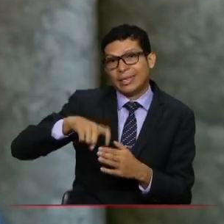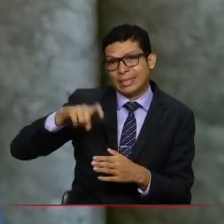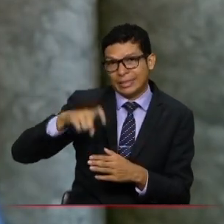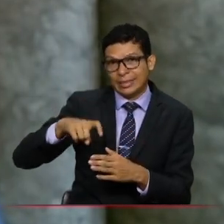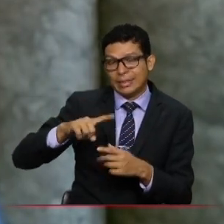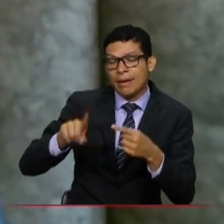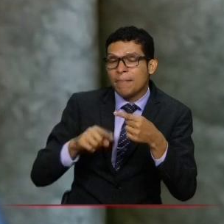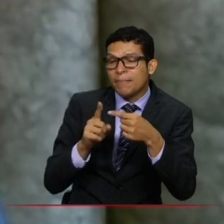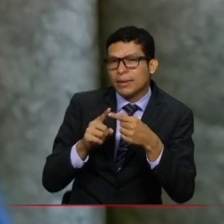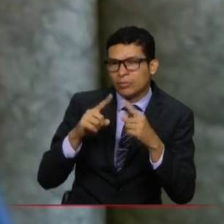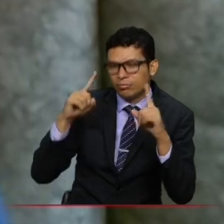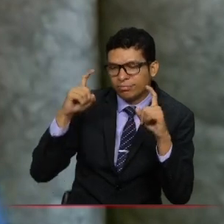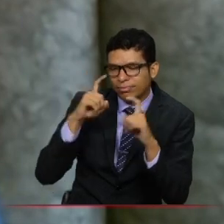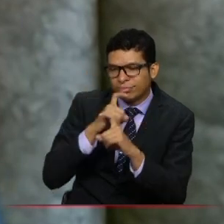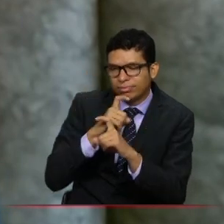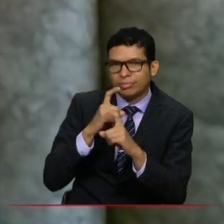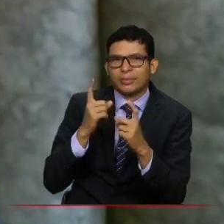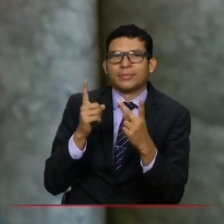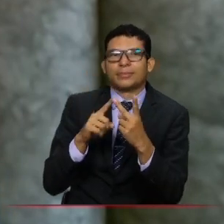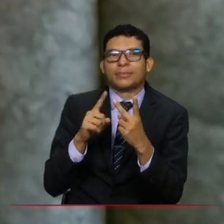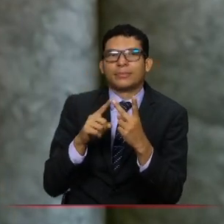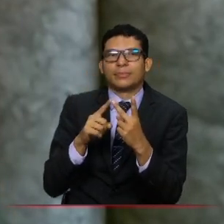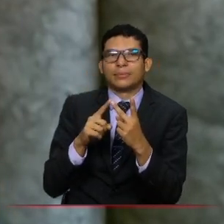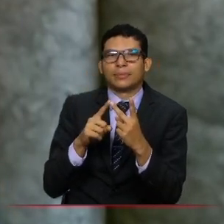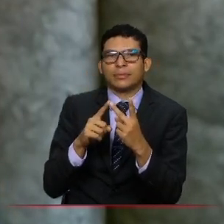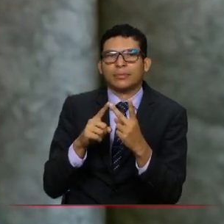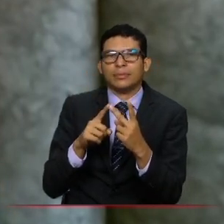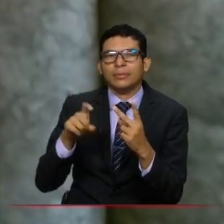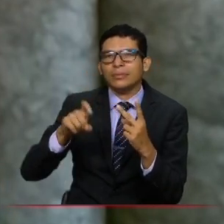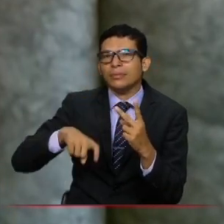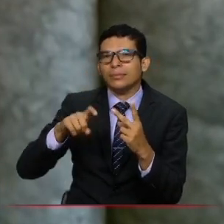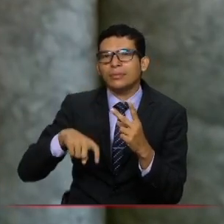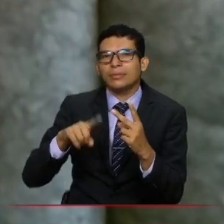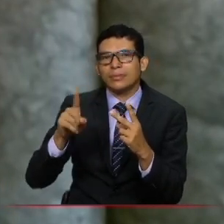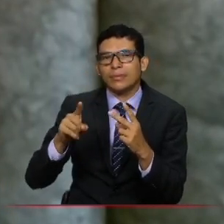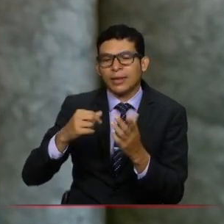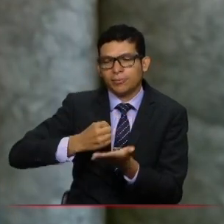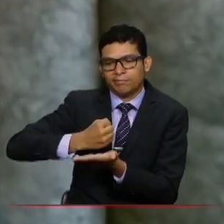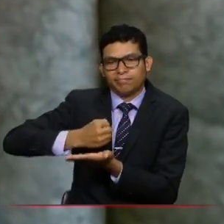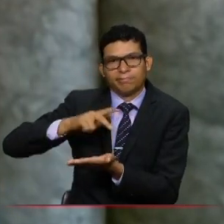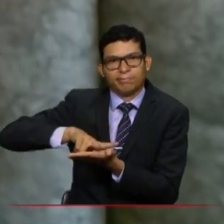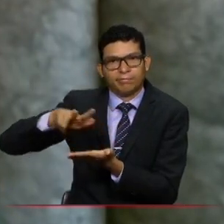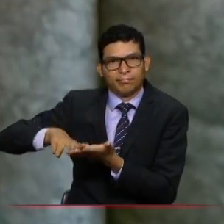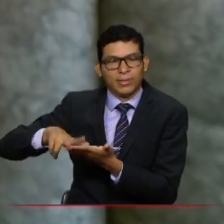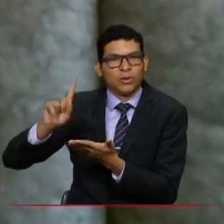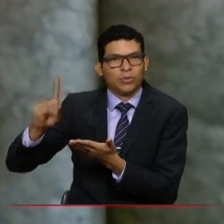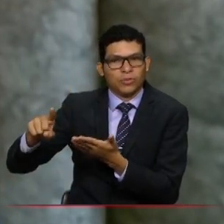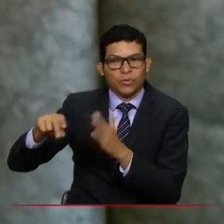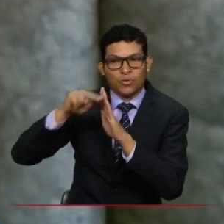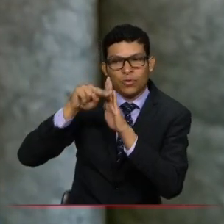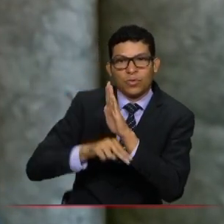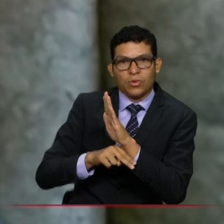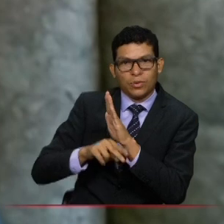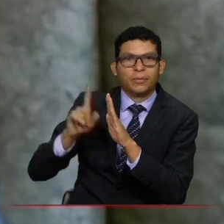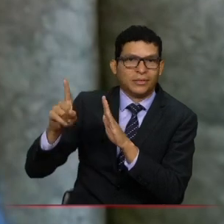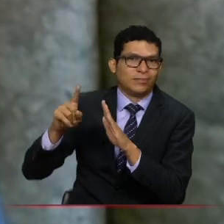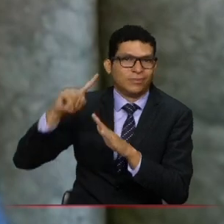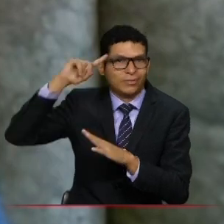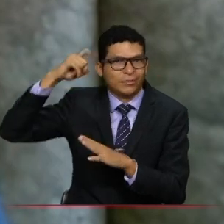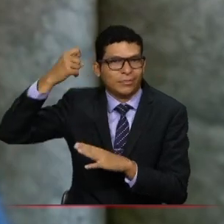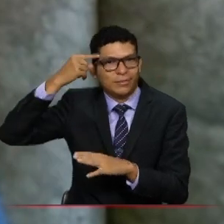análisis, se requiere también un aval normativo para el asunto.